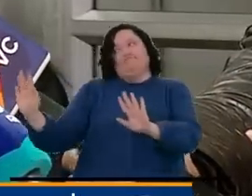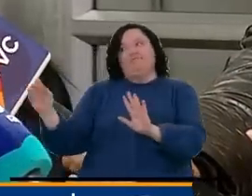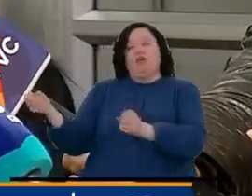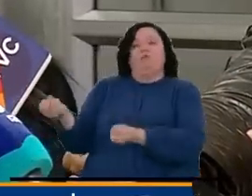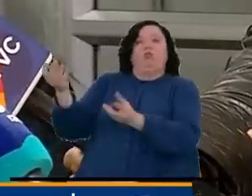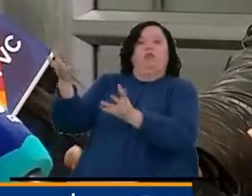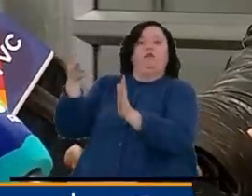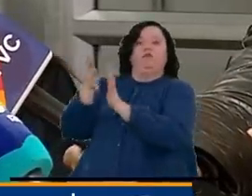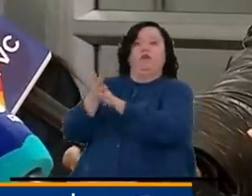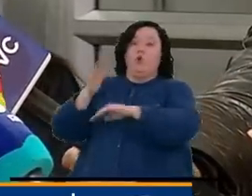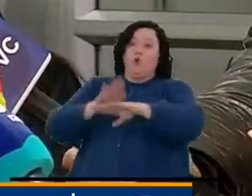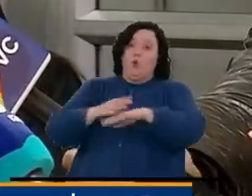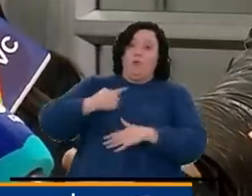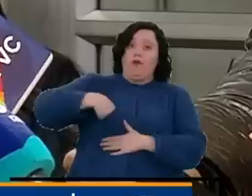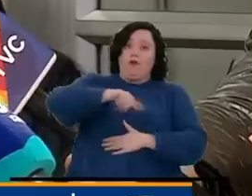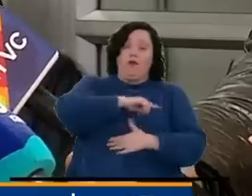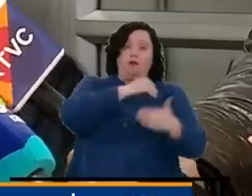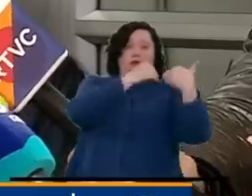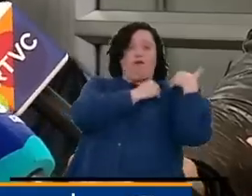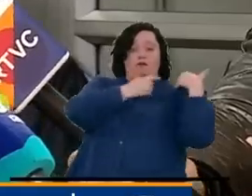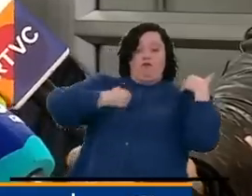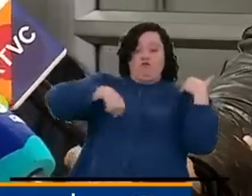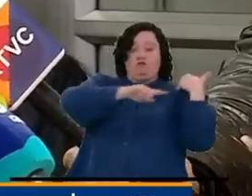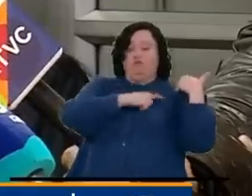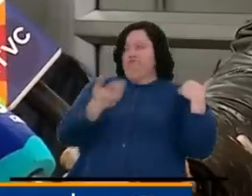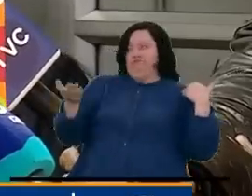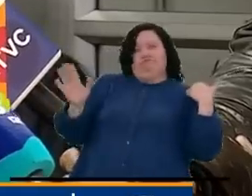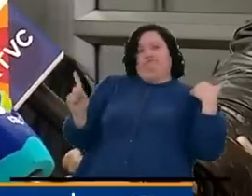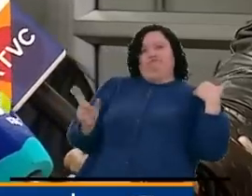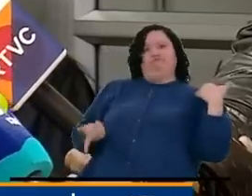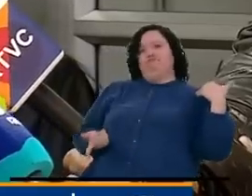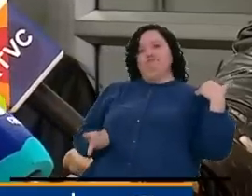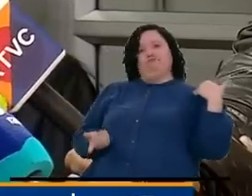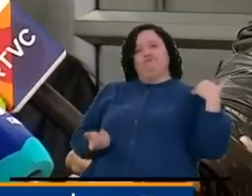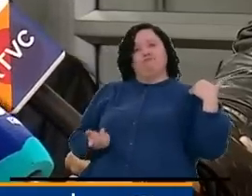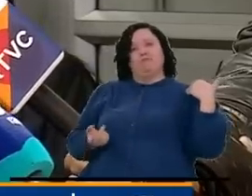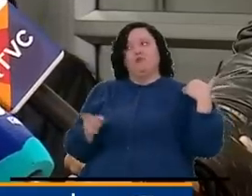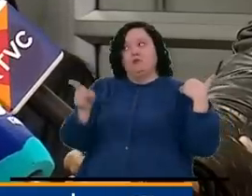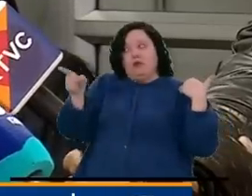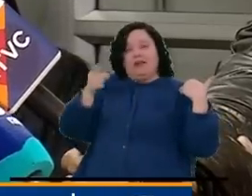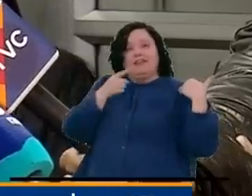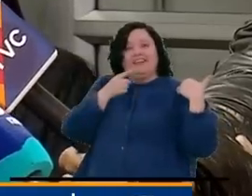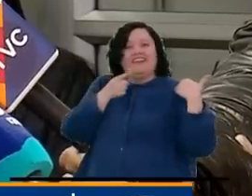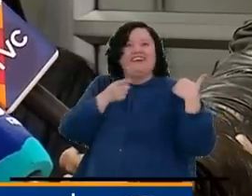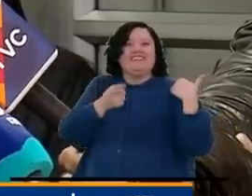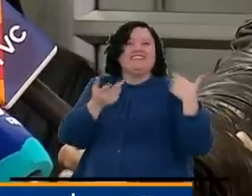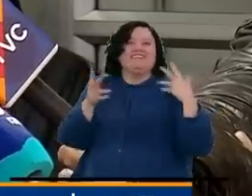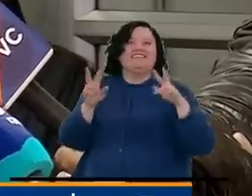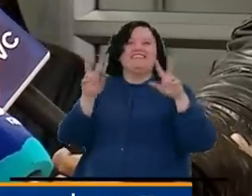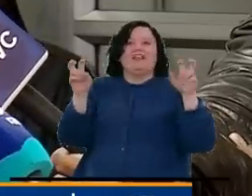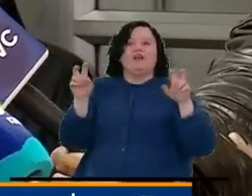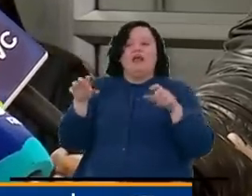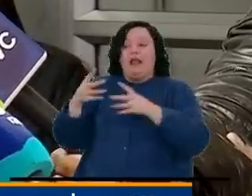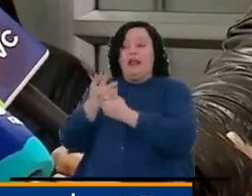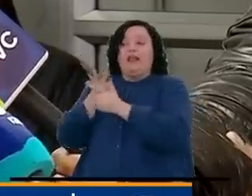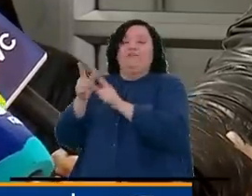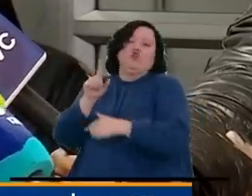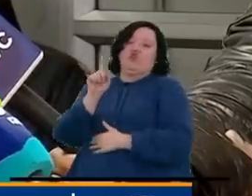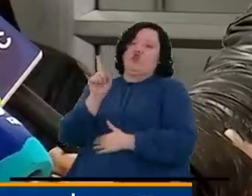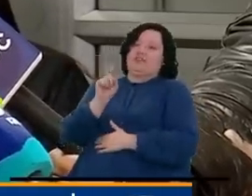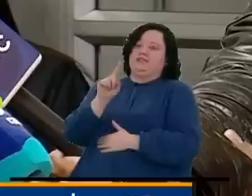expresión de que somos responsables nosotros por esa, por la no liberación